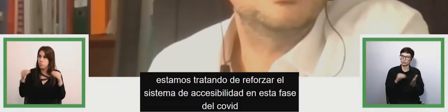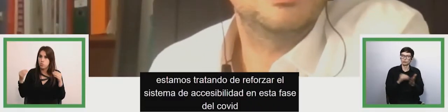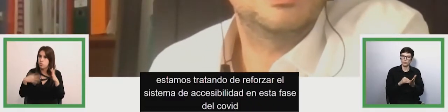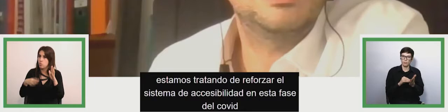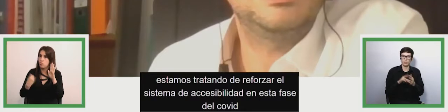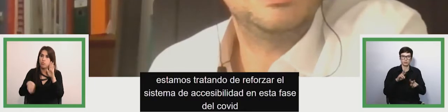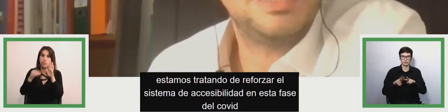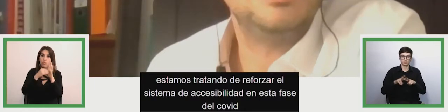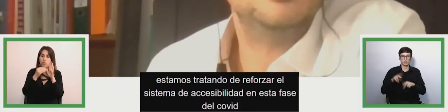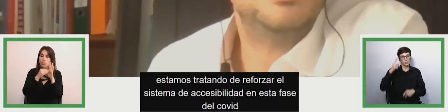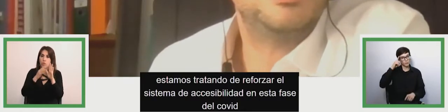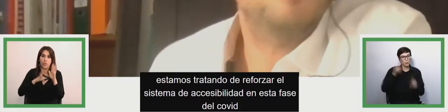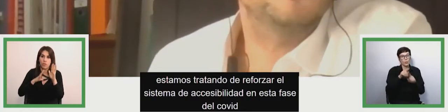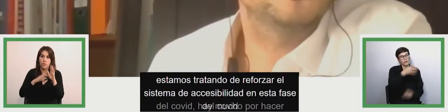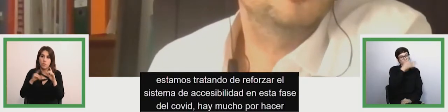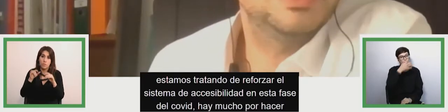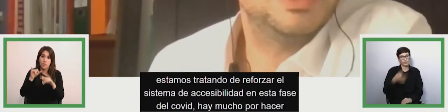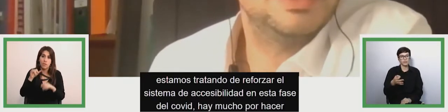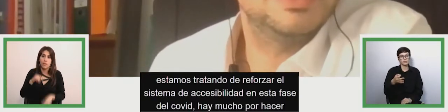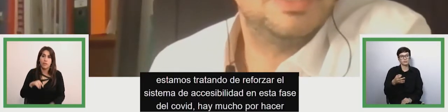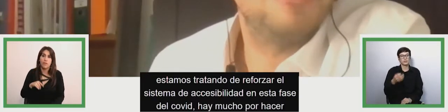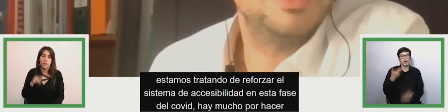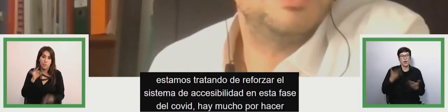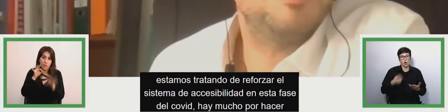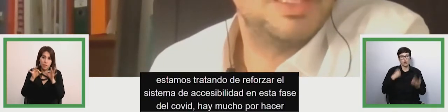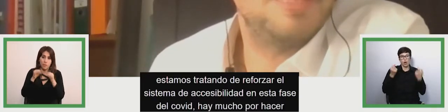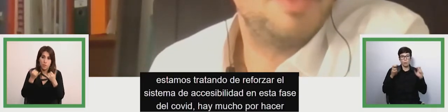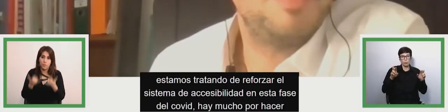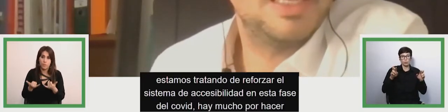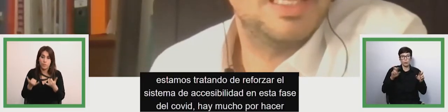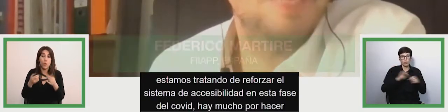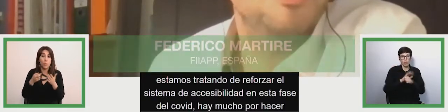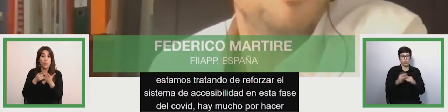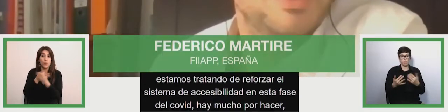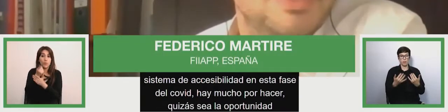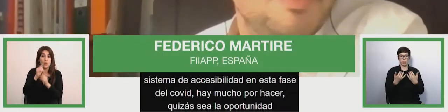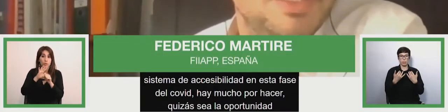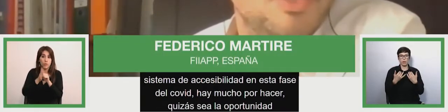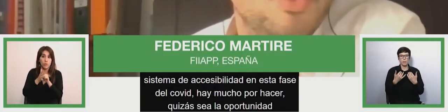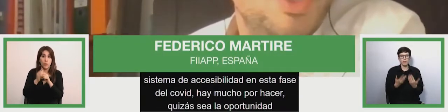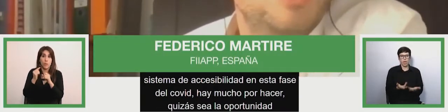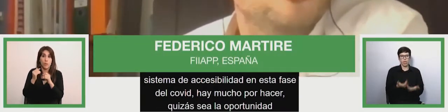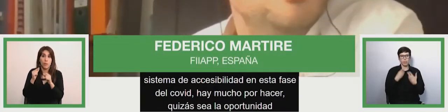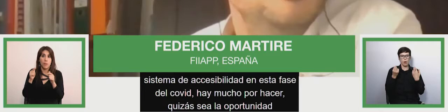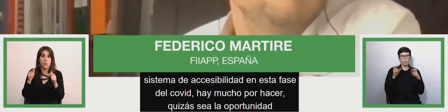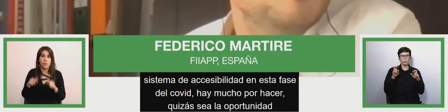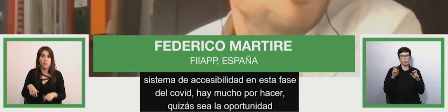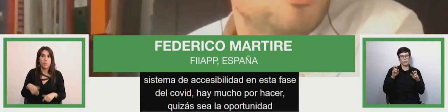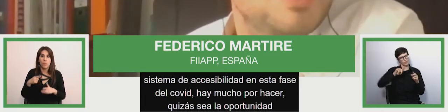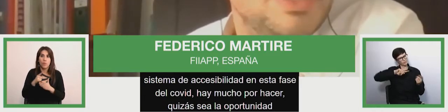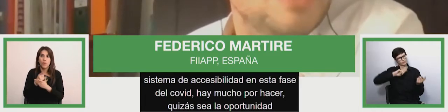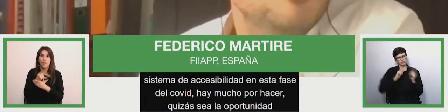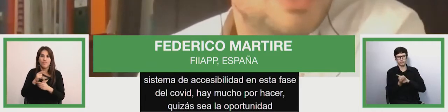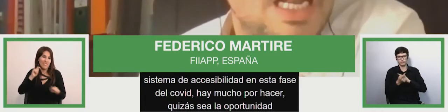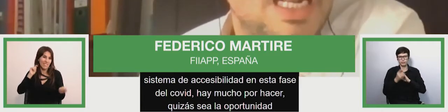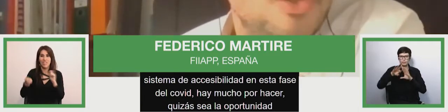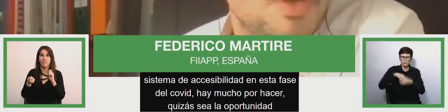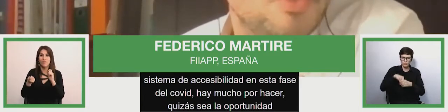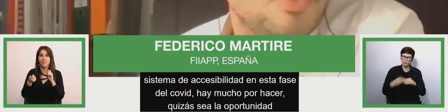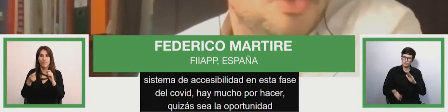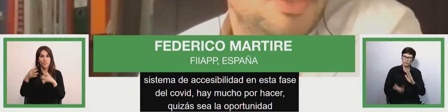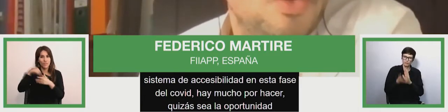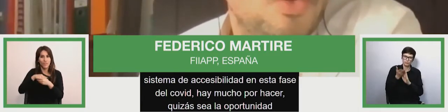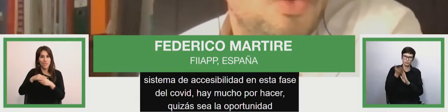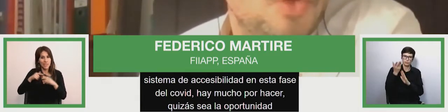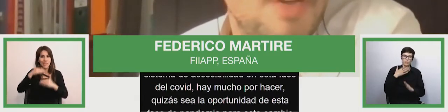lo dices, quizás sea la oportunidad de esta fase de pandemia para este cambio paradigmático. Lo dice el mismo comentario general sobre